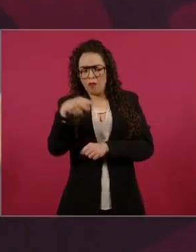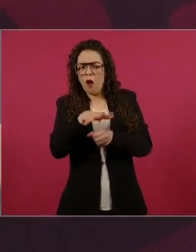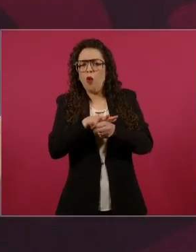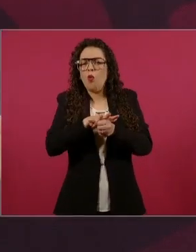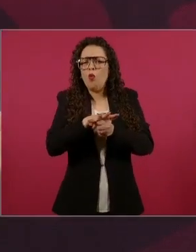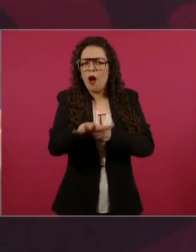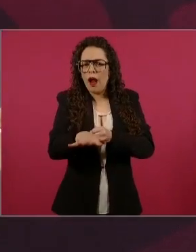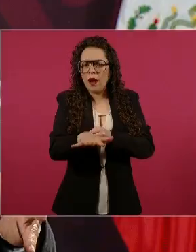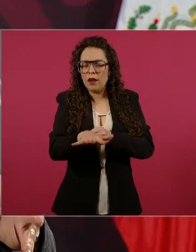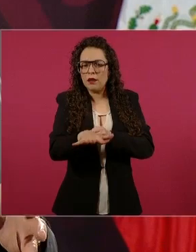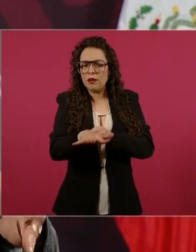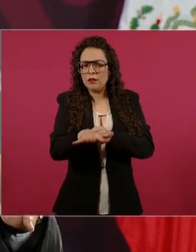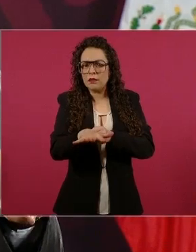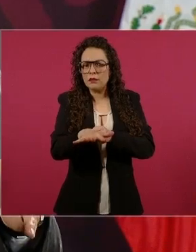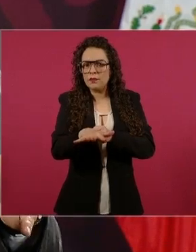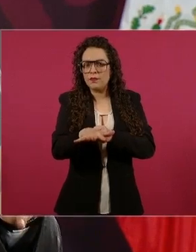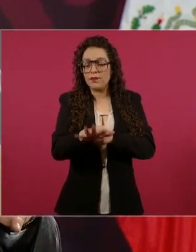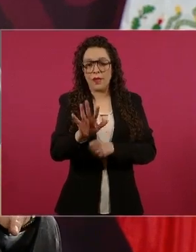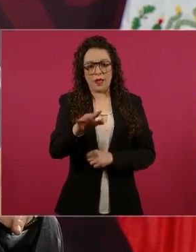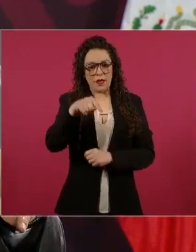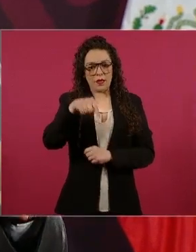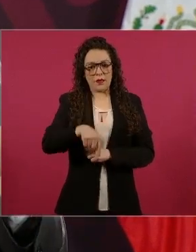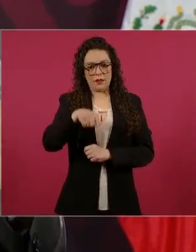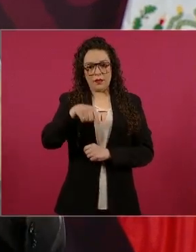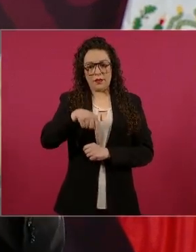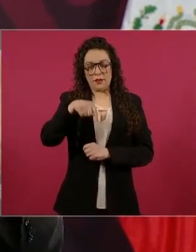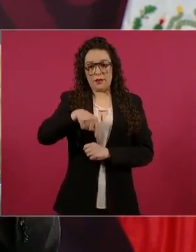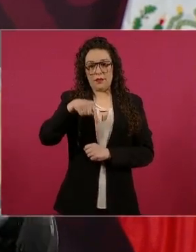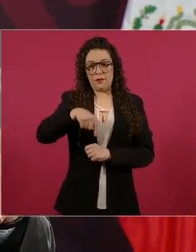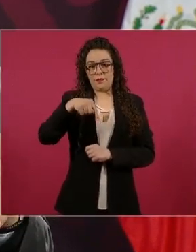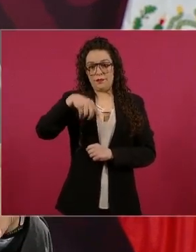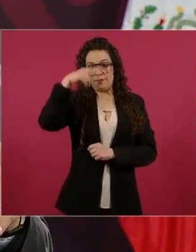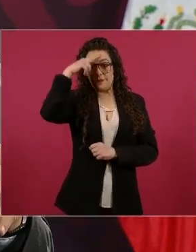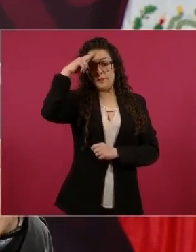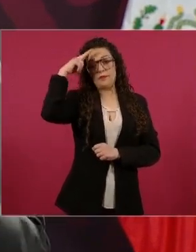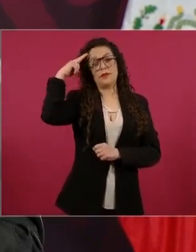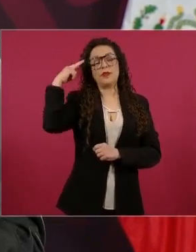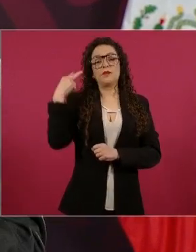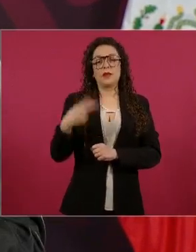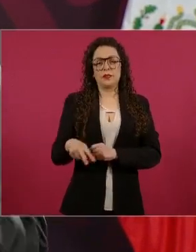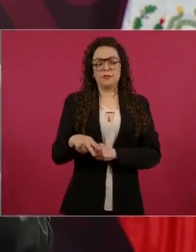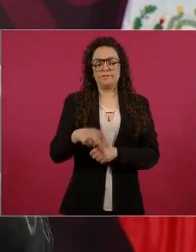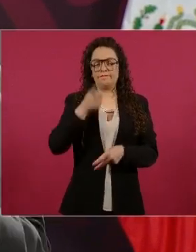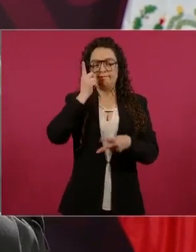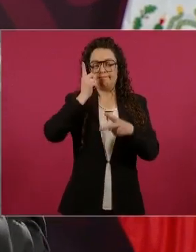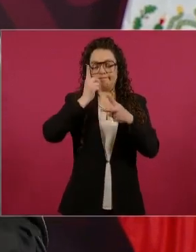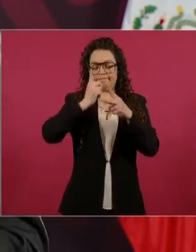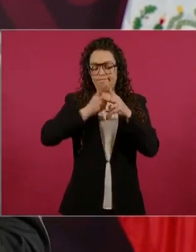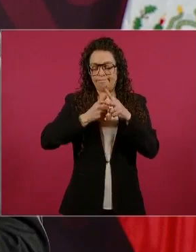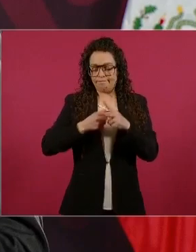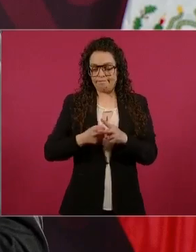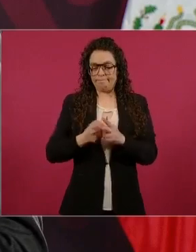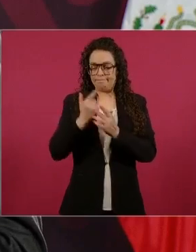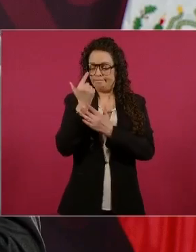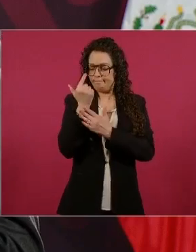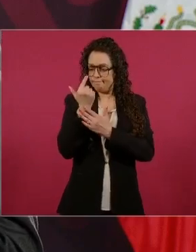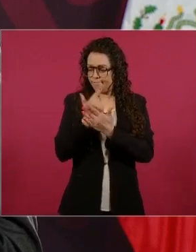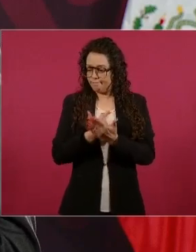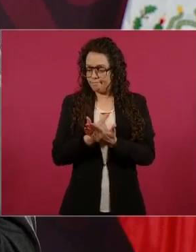porcentualmente, proporcionalmente,